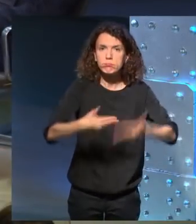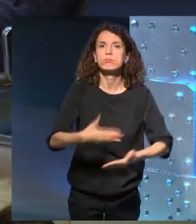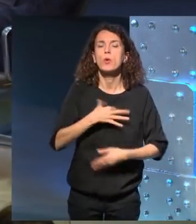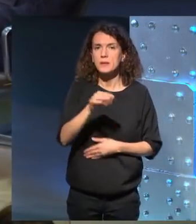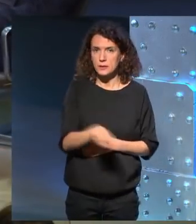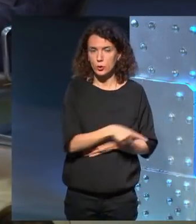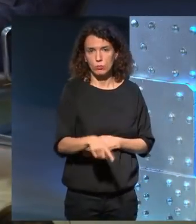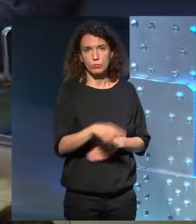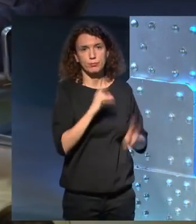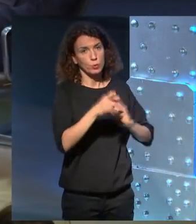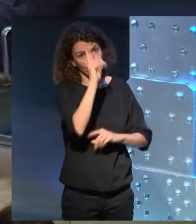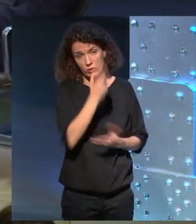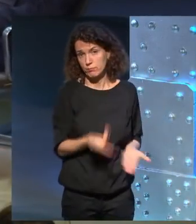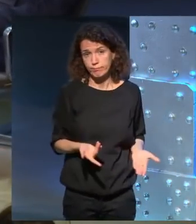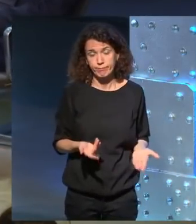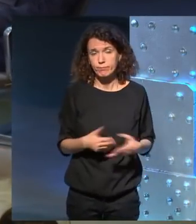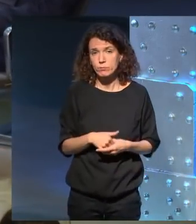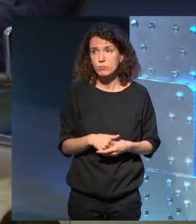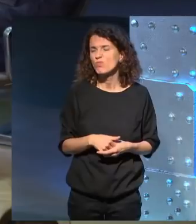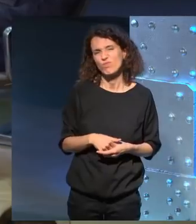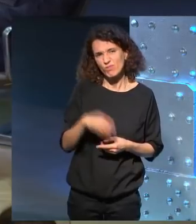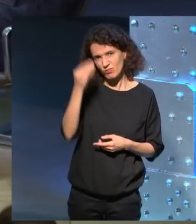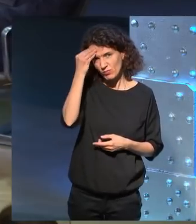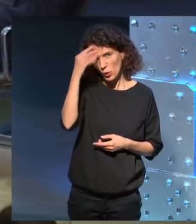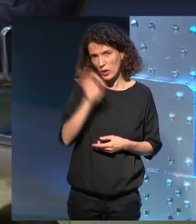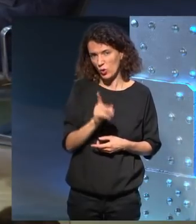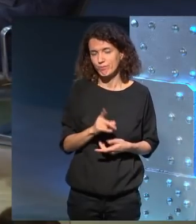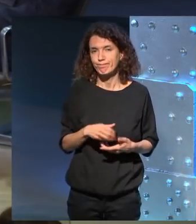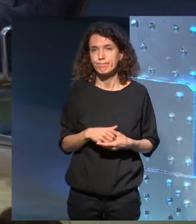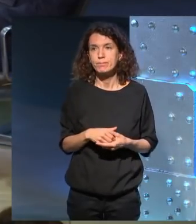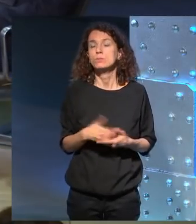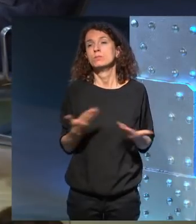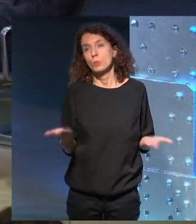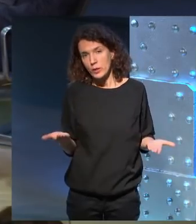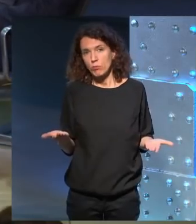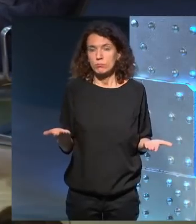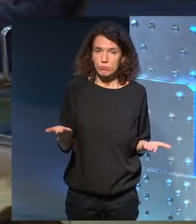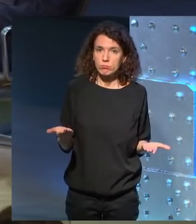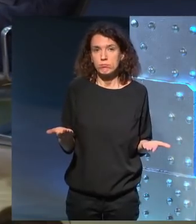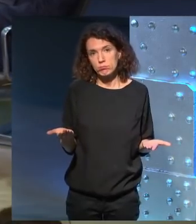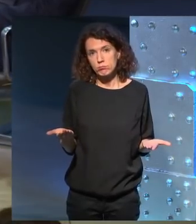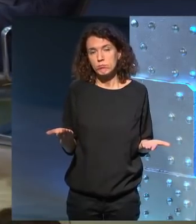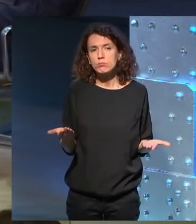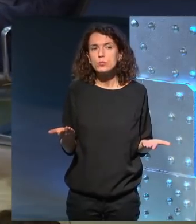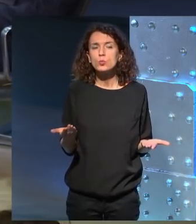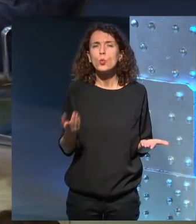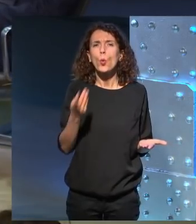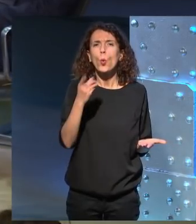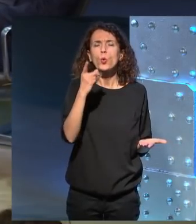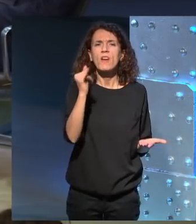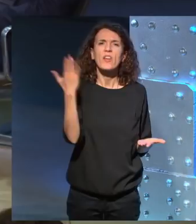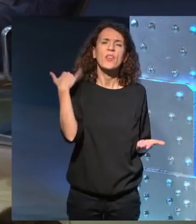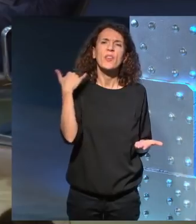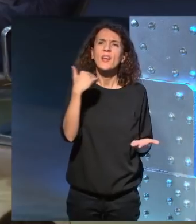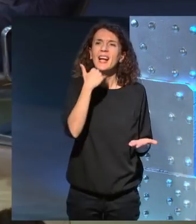no sé no no creo que bueno puede ser yo una vez tuve